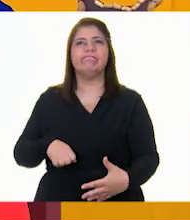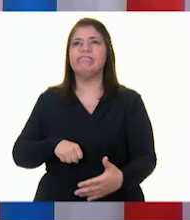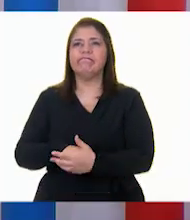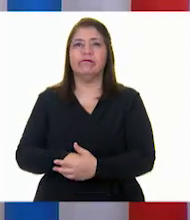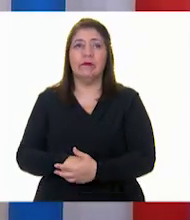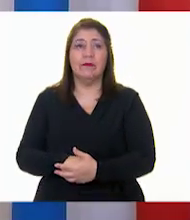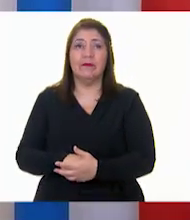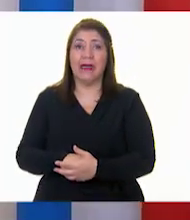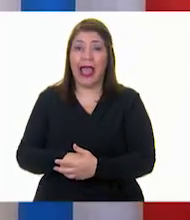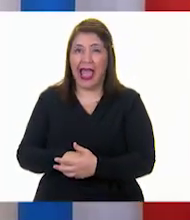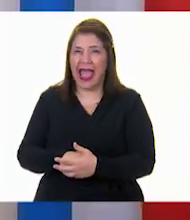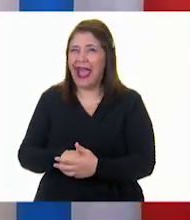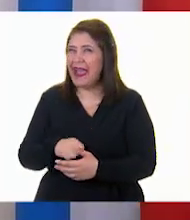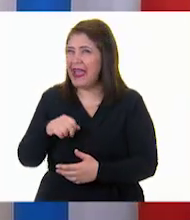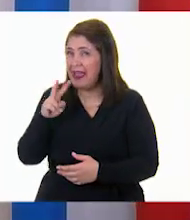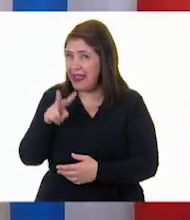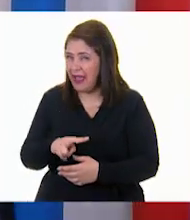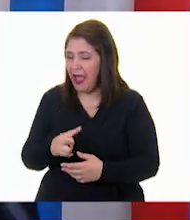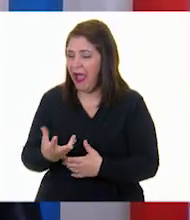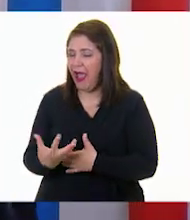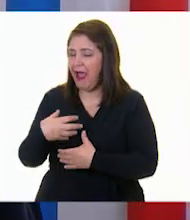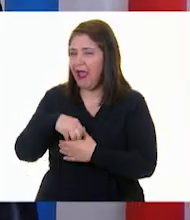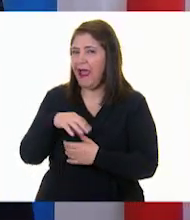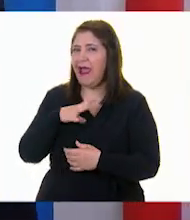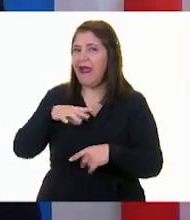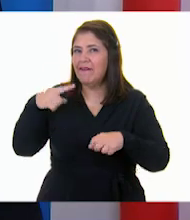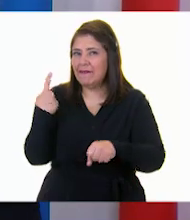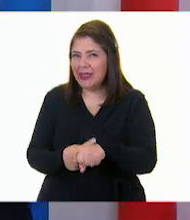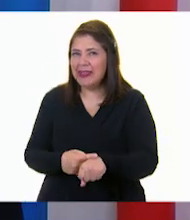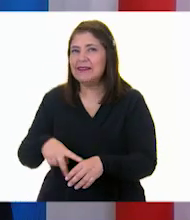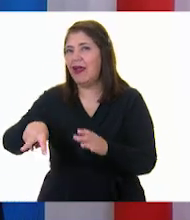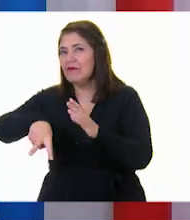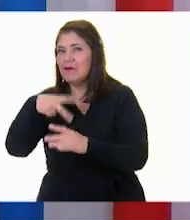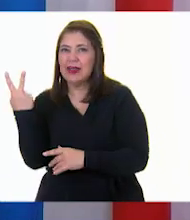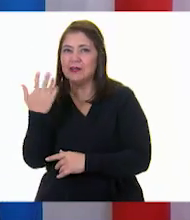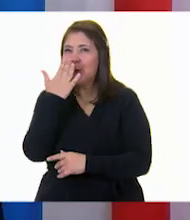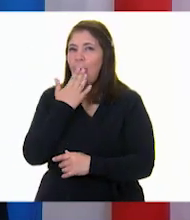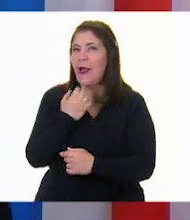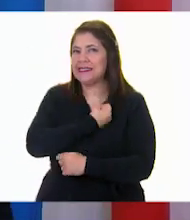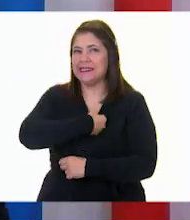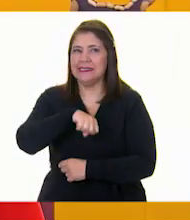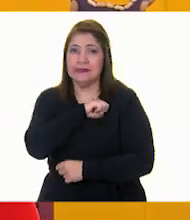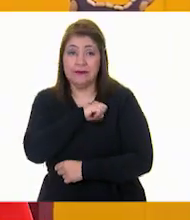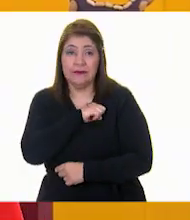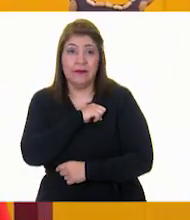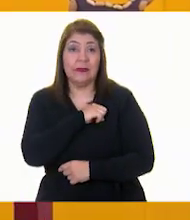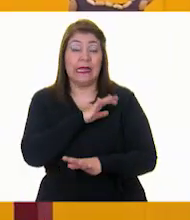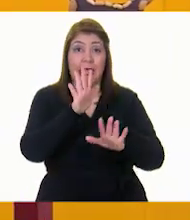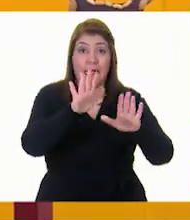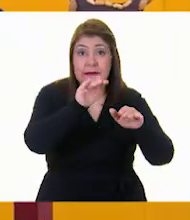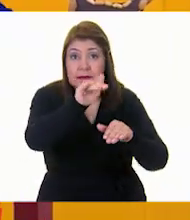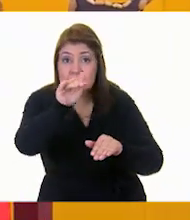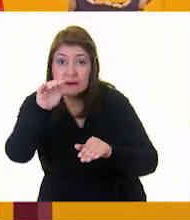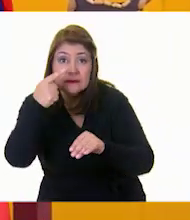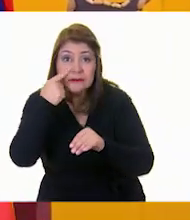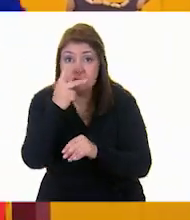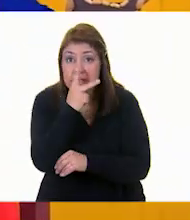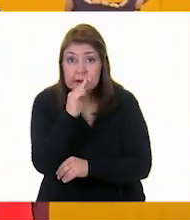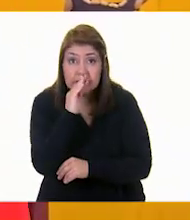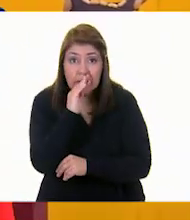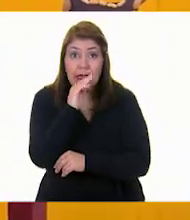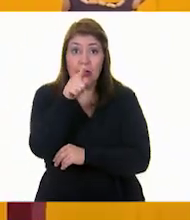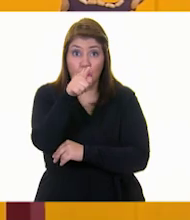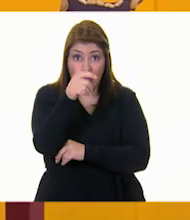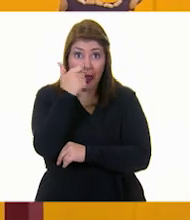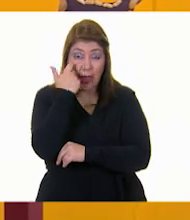pero de enfermedad y vacíos de nutrición. Las mamás y los papás que quieren